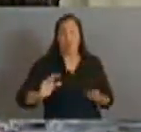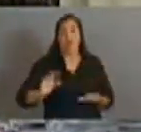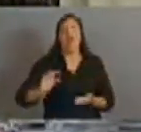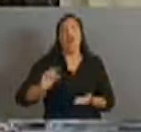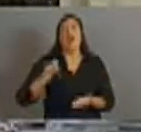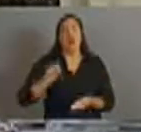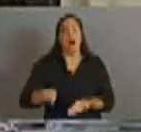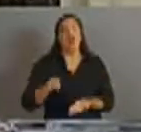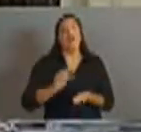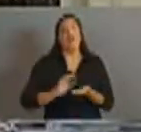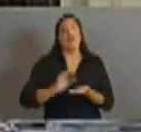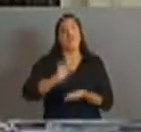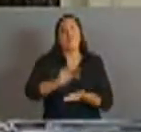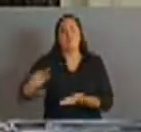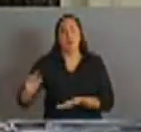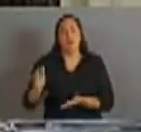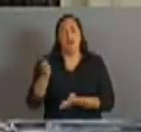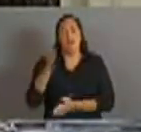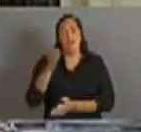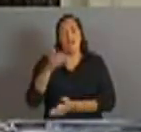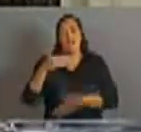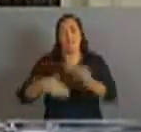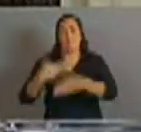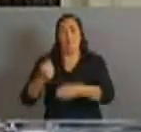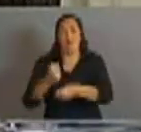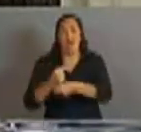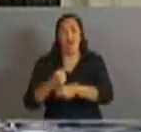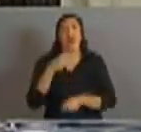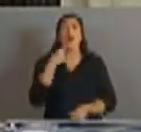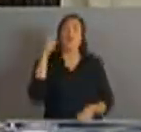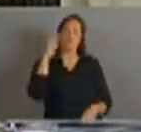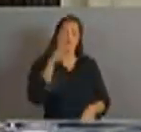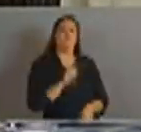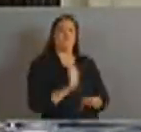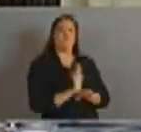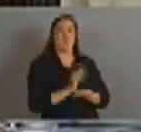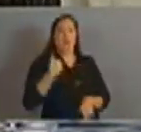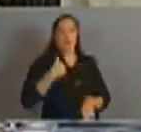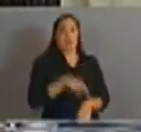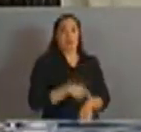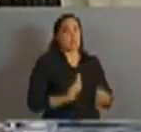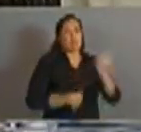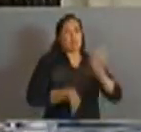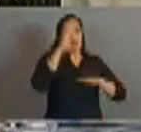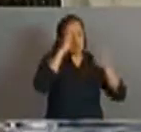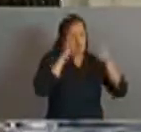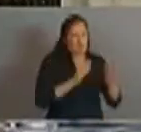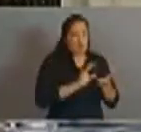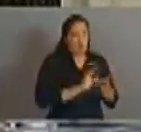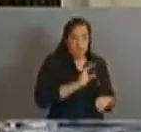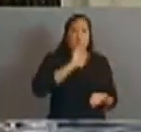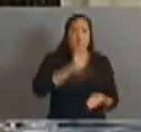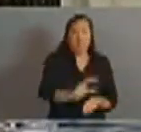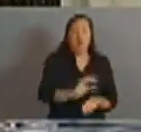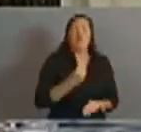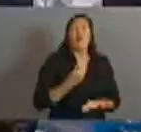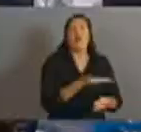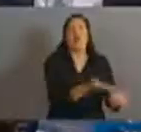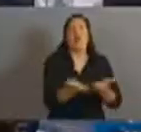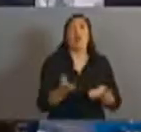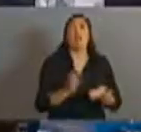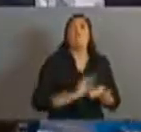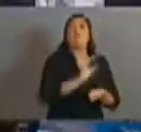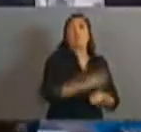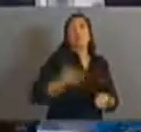que mayor cantidad de recursos consagra al gasto a la inversión social.